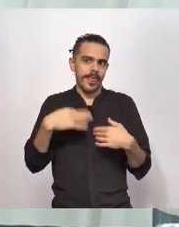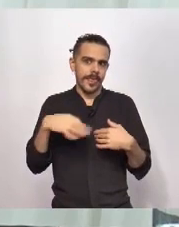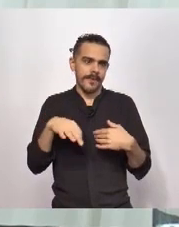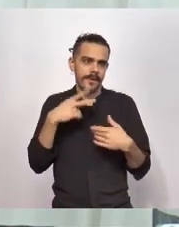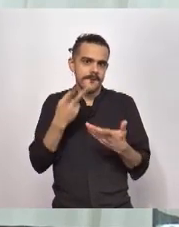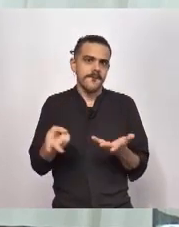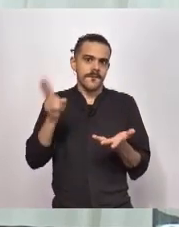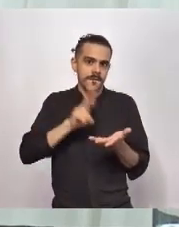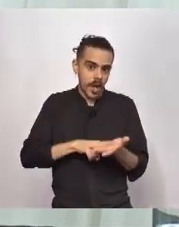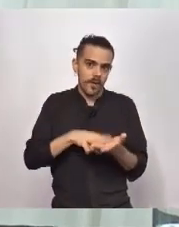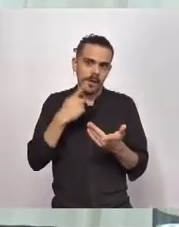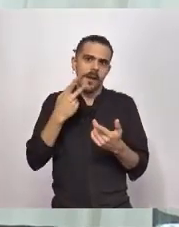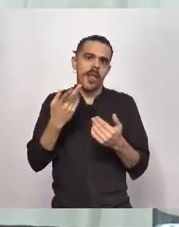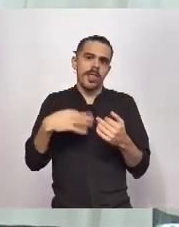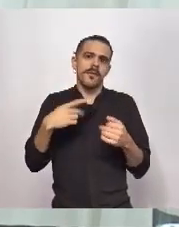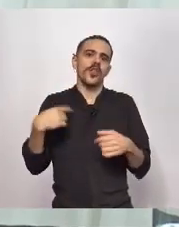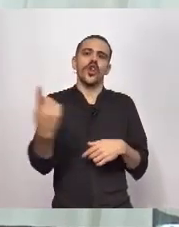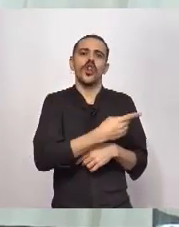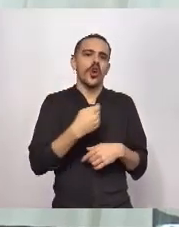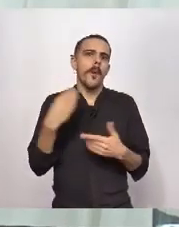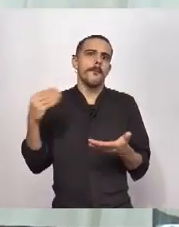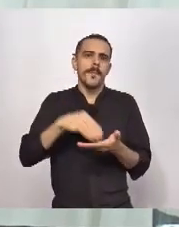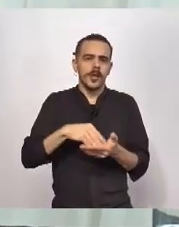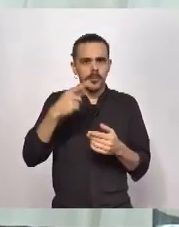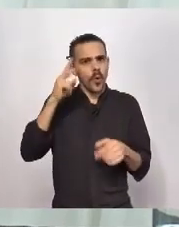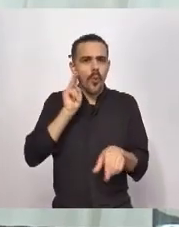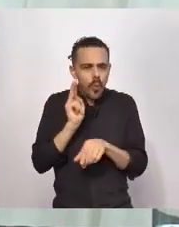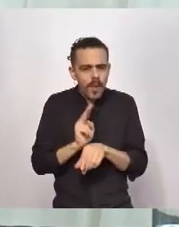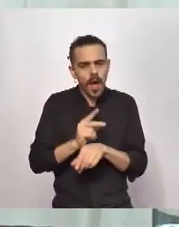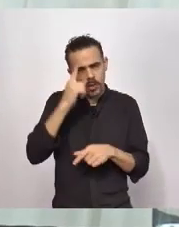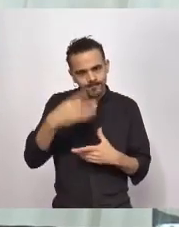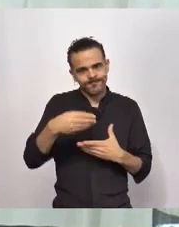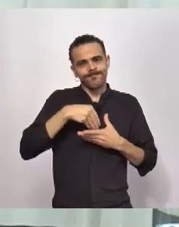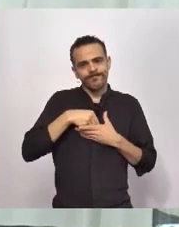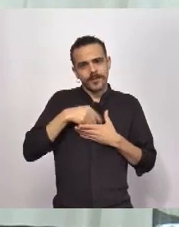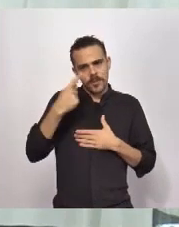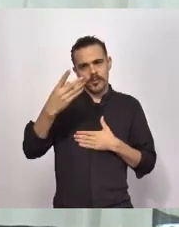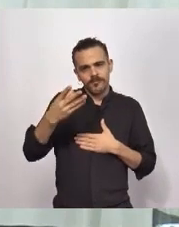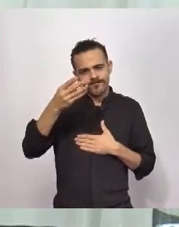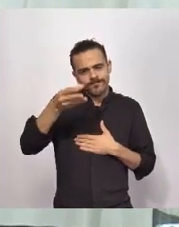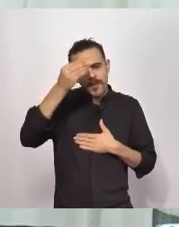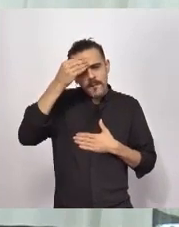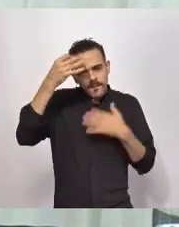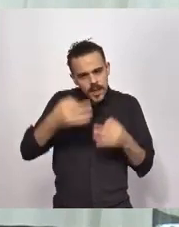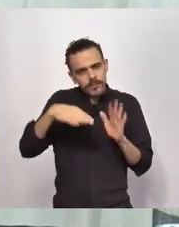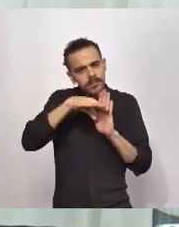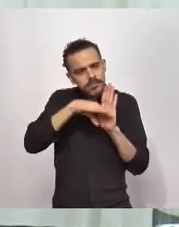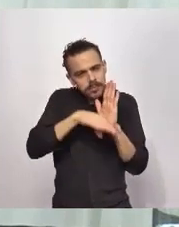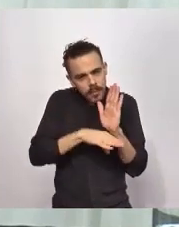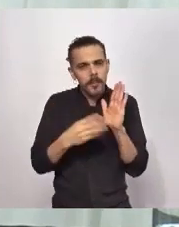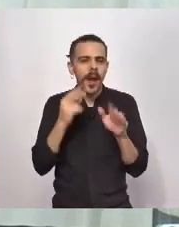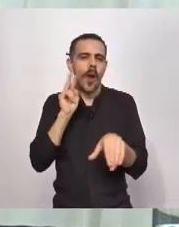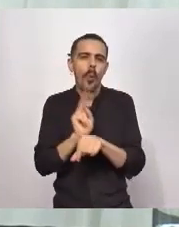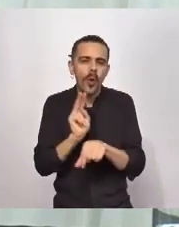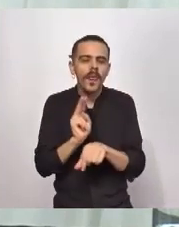marco de la nueva flexibilización de la cuarentena a tomar todos los recaudos que lleve la